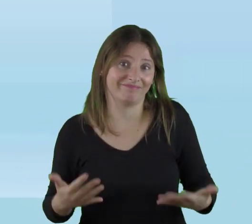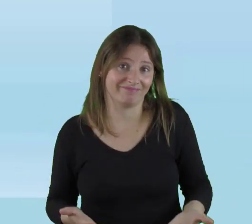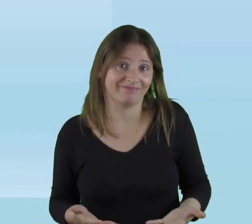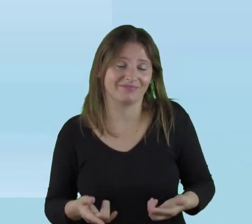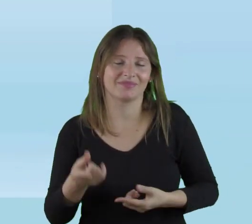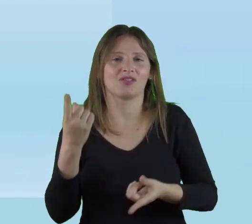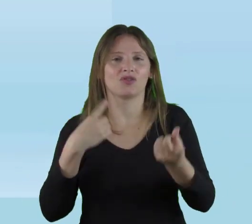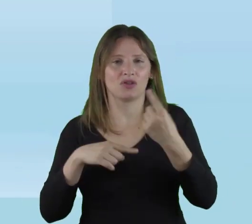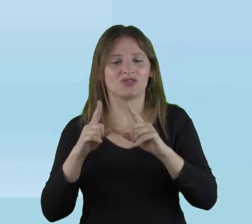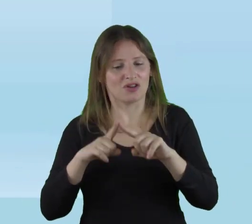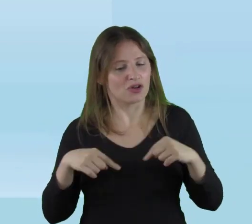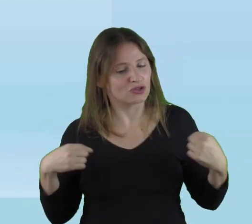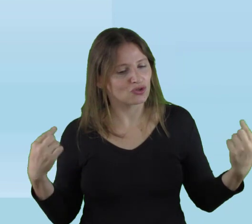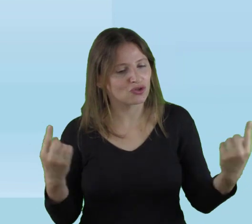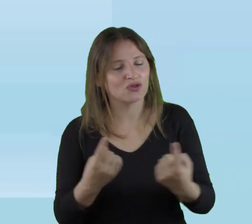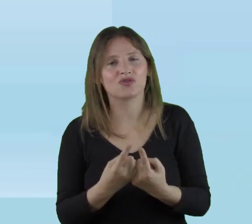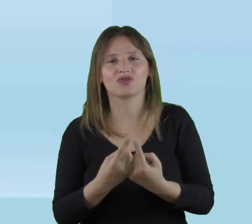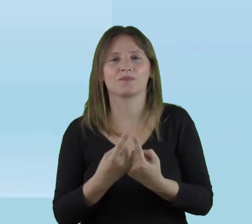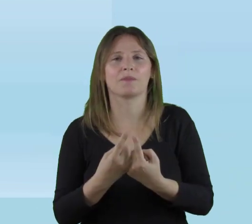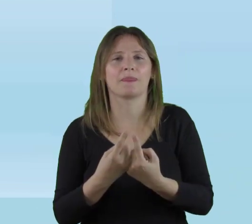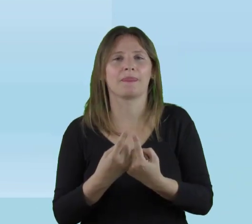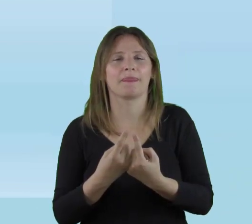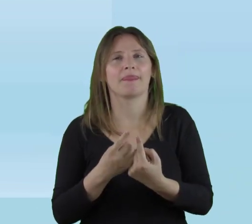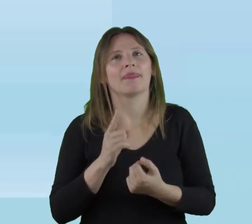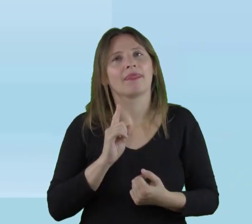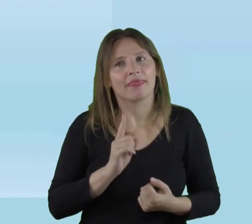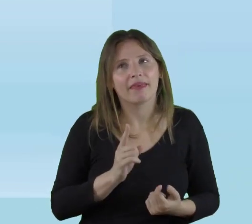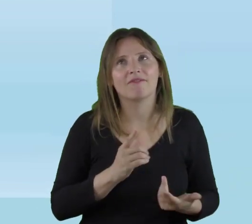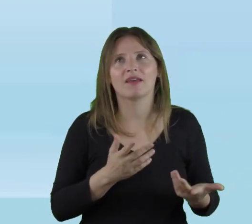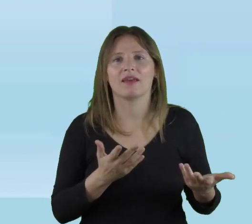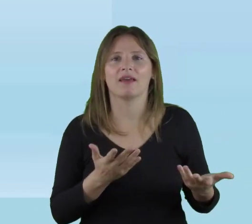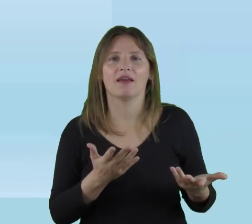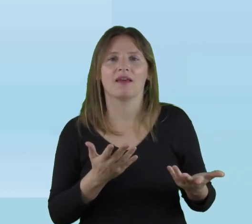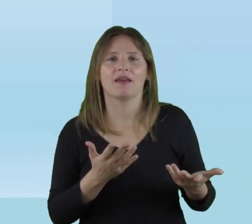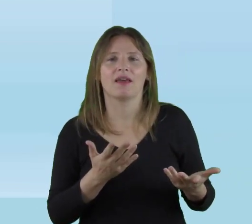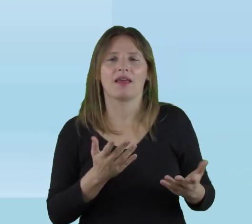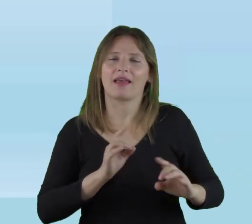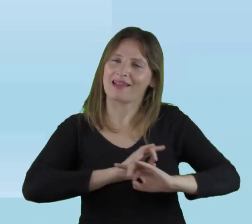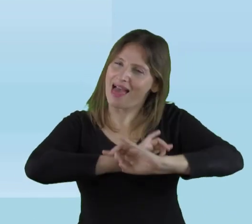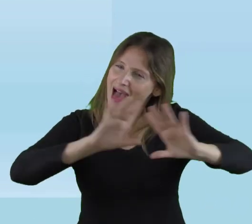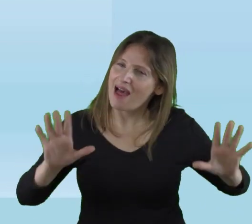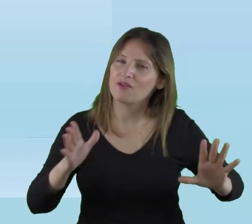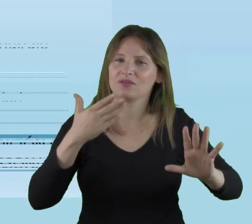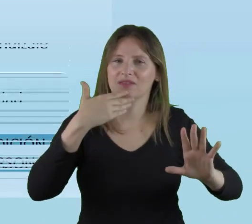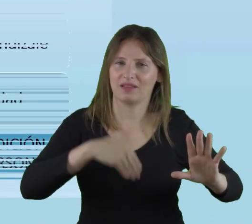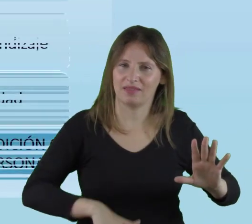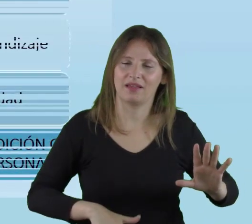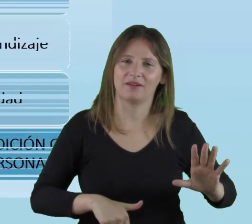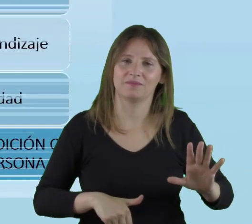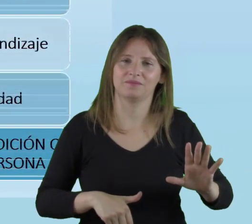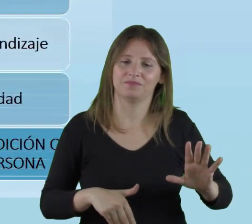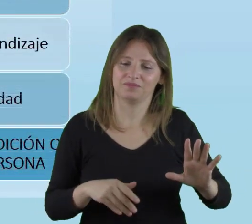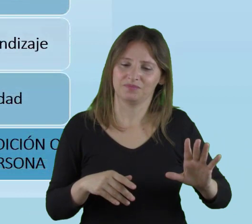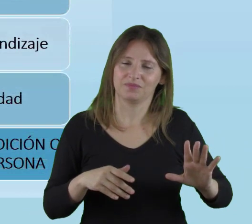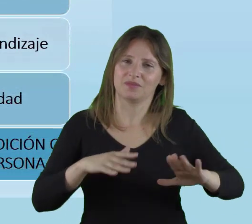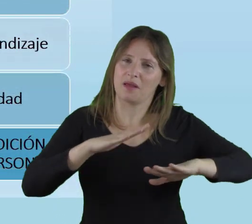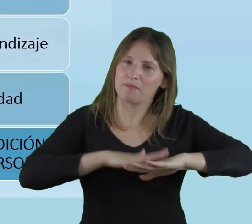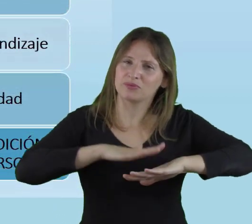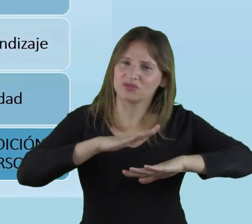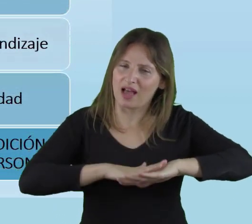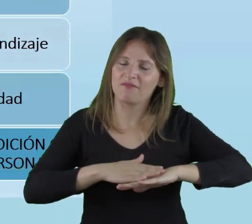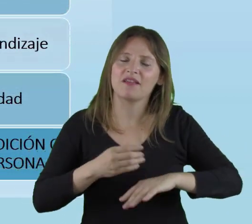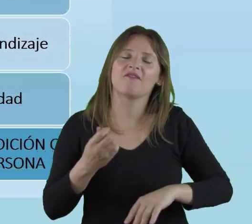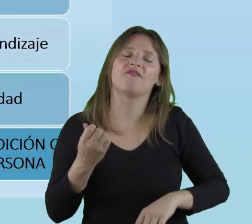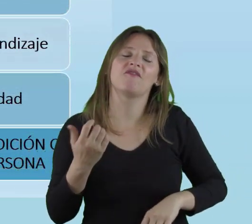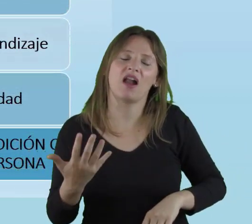Entonces, nosotros tenemos que tener algo muy en claro. Que tenemos